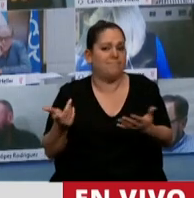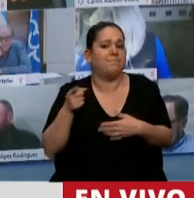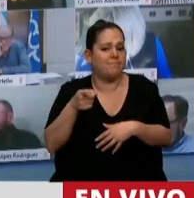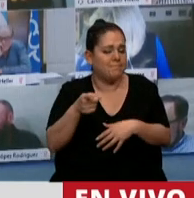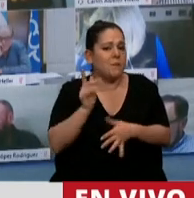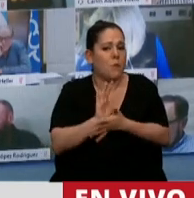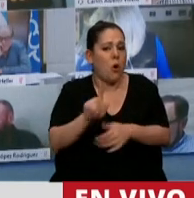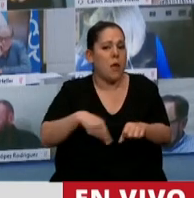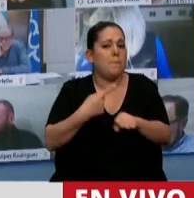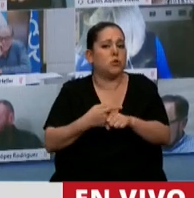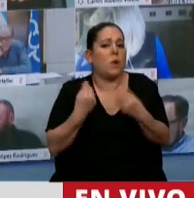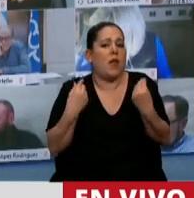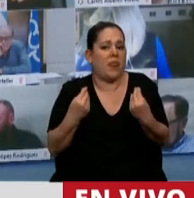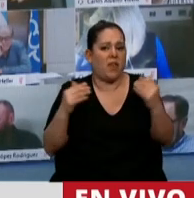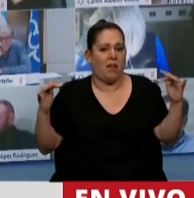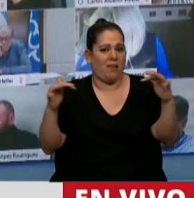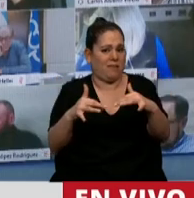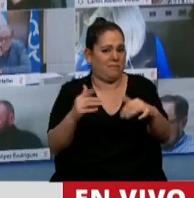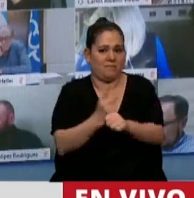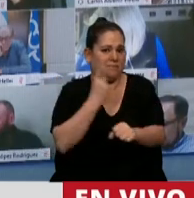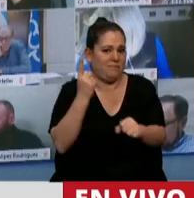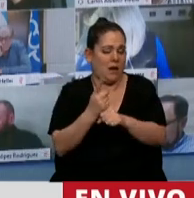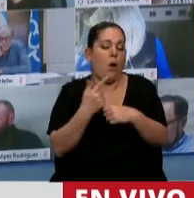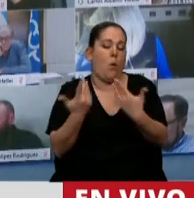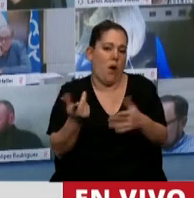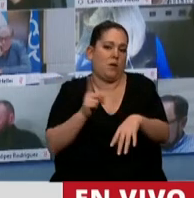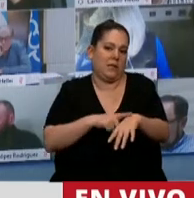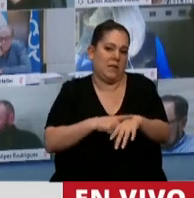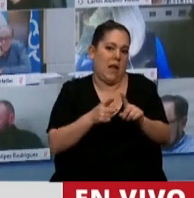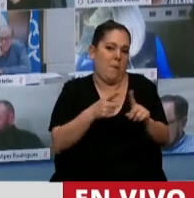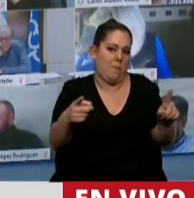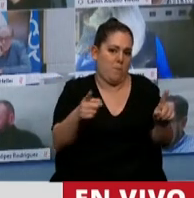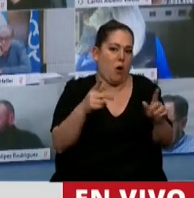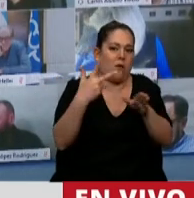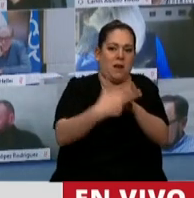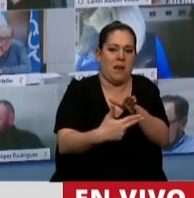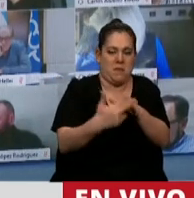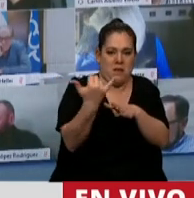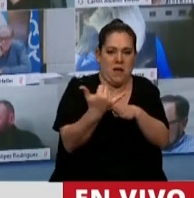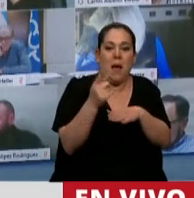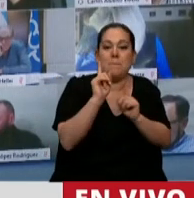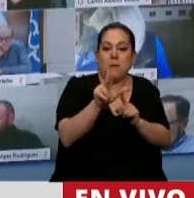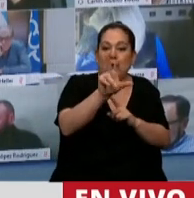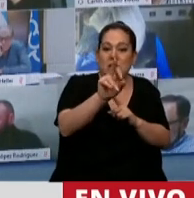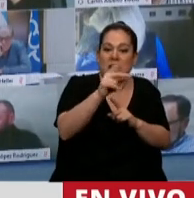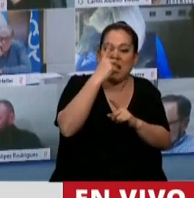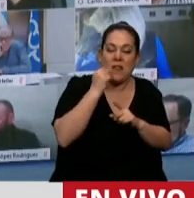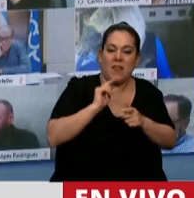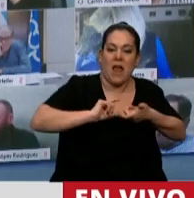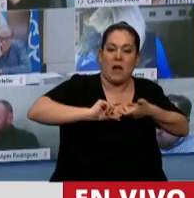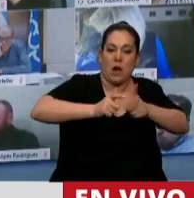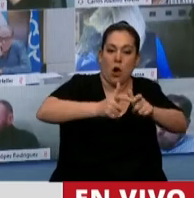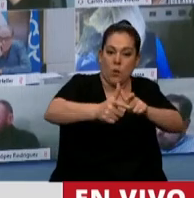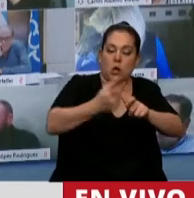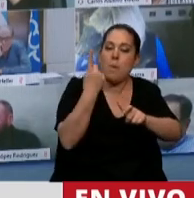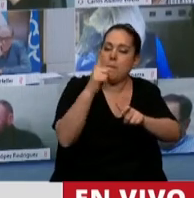imposibilidad de poder juntar en este recinto. Y la limitación temporal eran los 30 días que se iban a renovar siempre y cuando